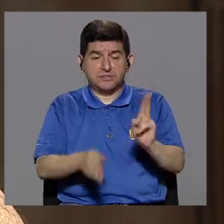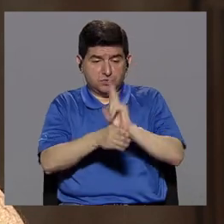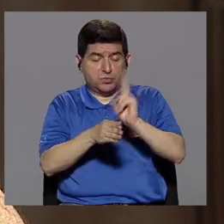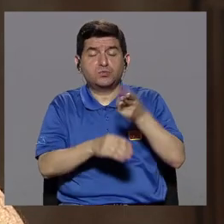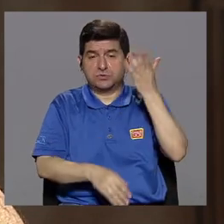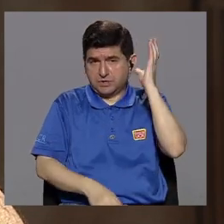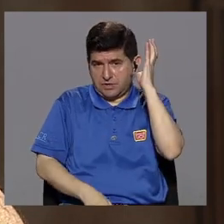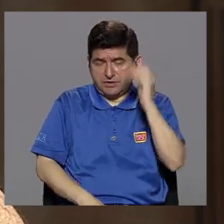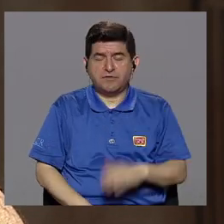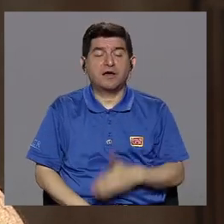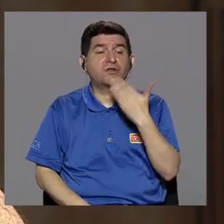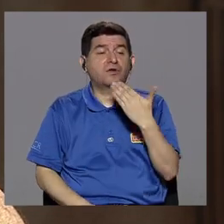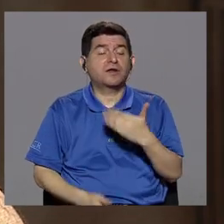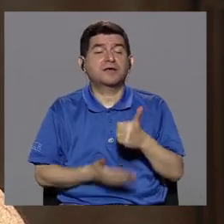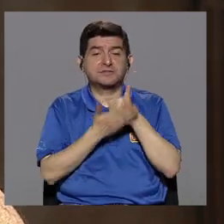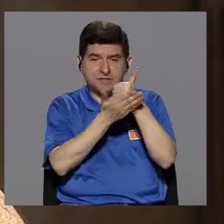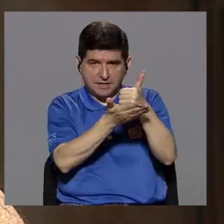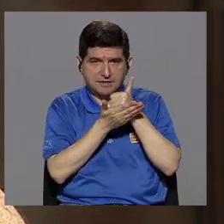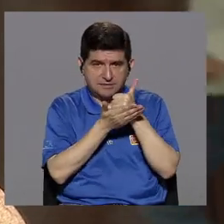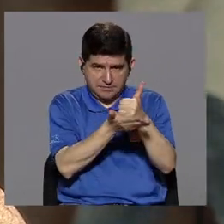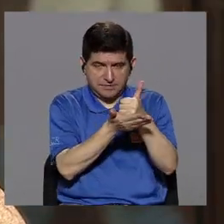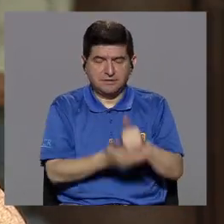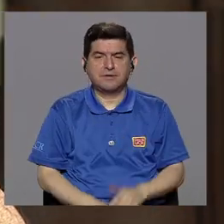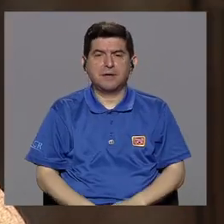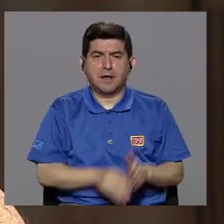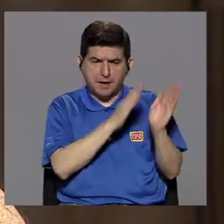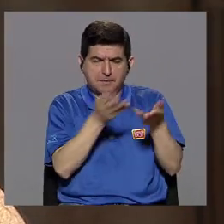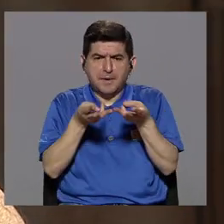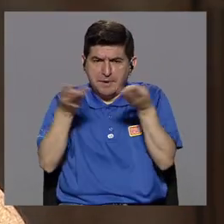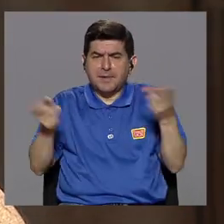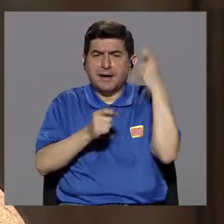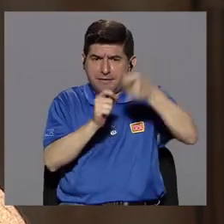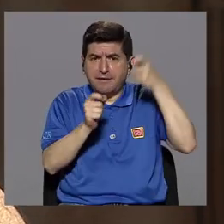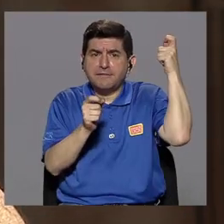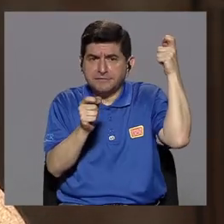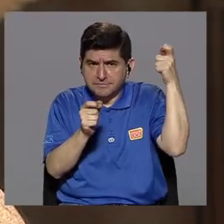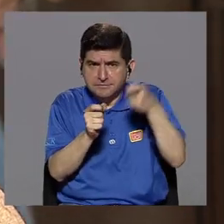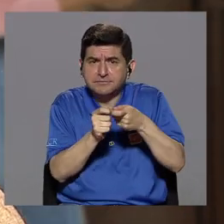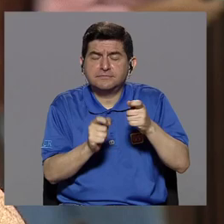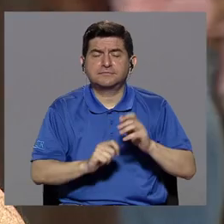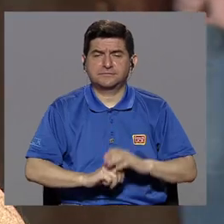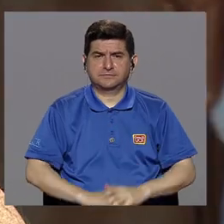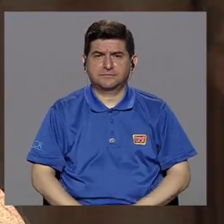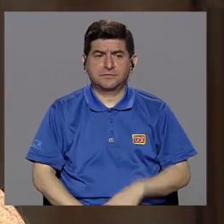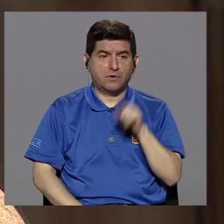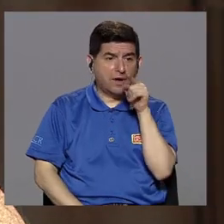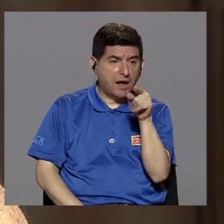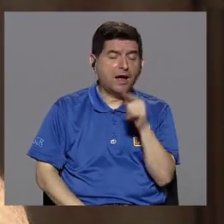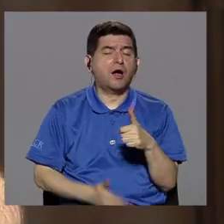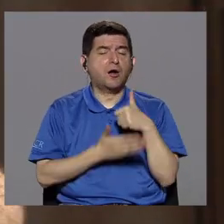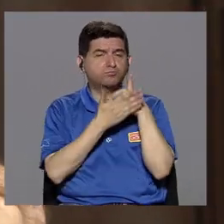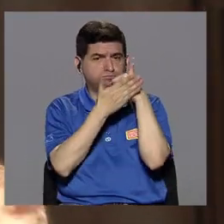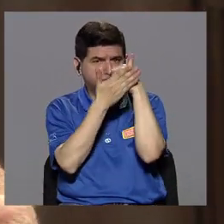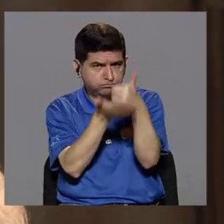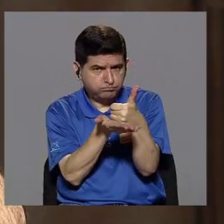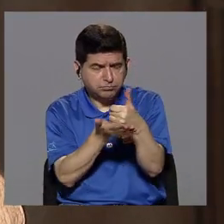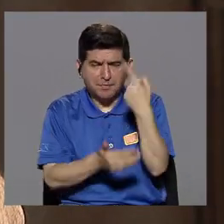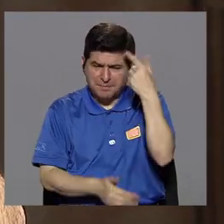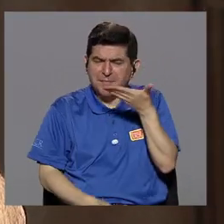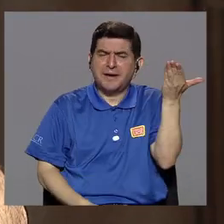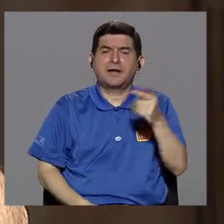colaboración. Hemos preparado material específico que les ha servido para difundirlo